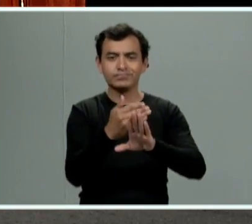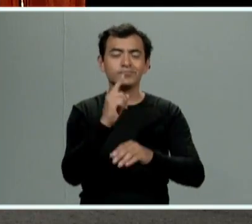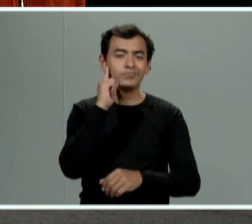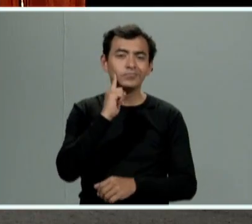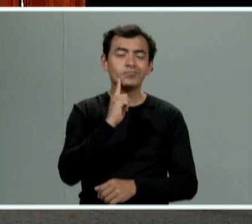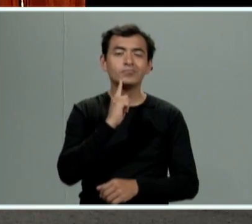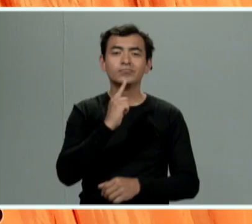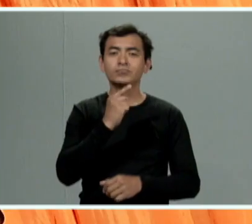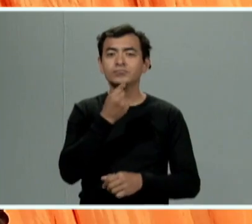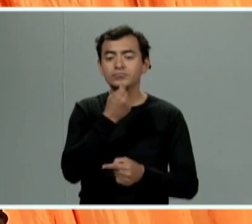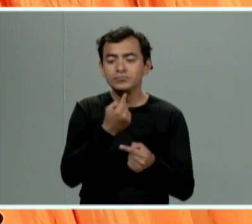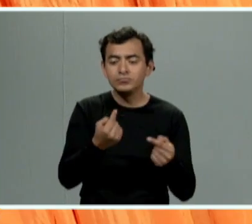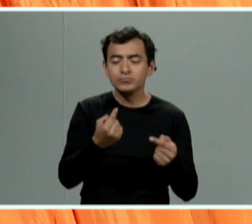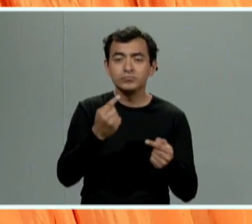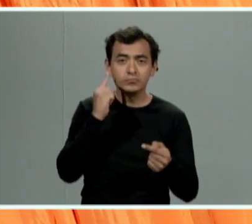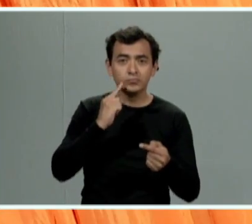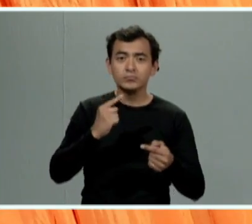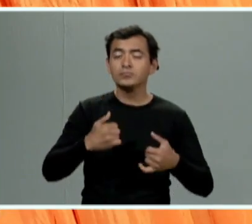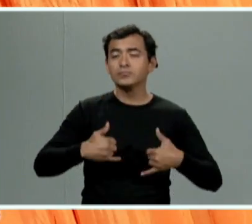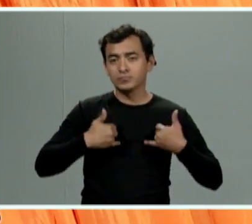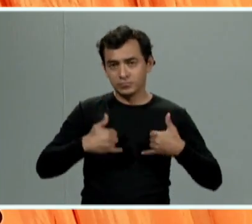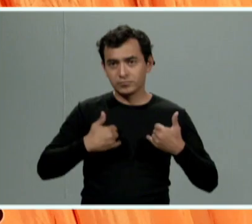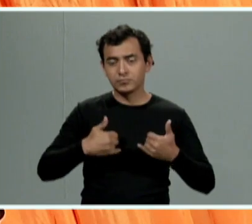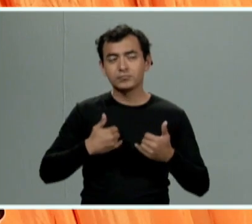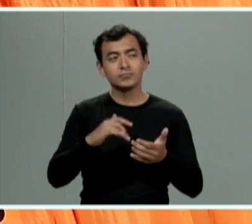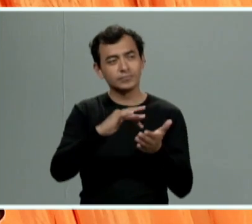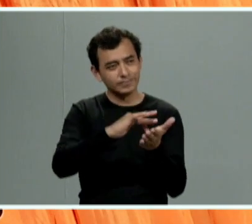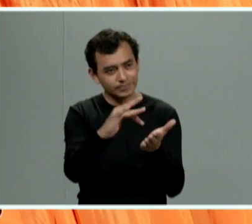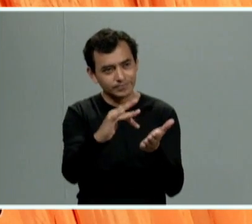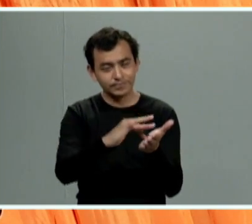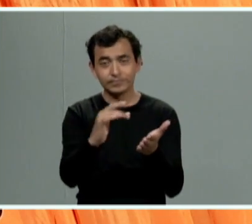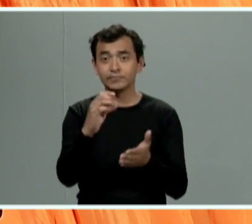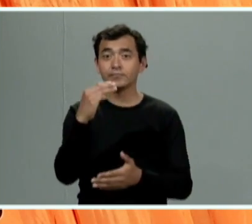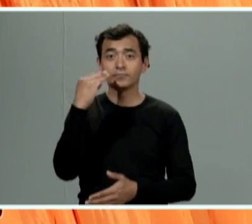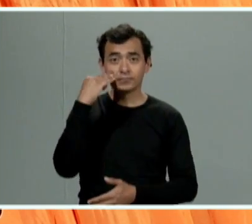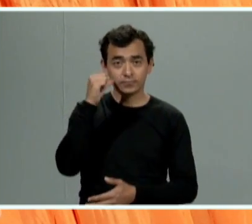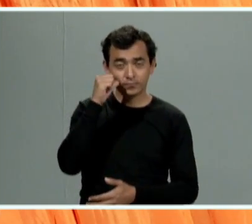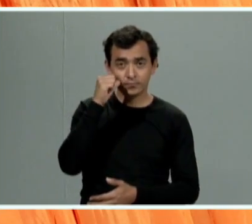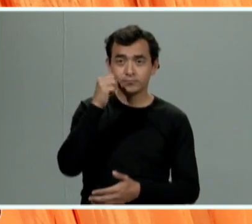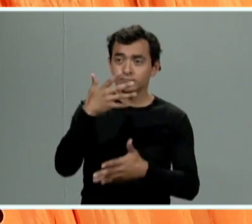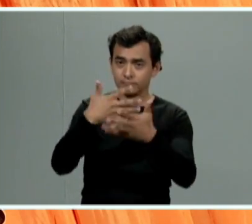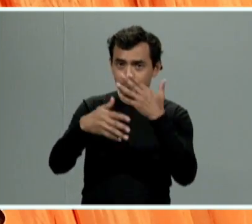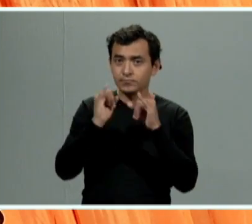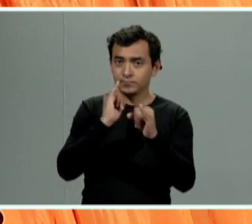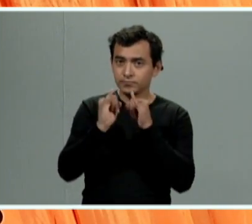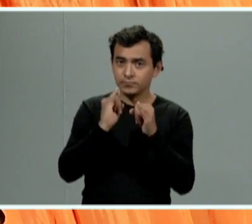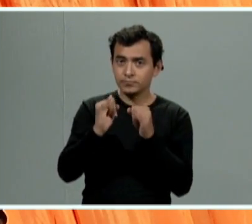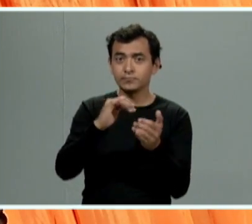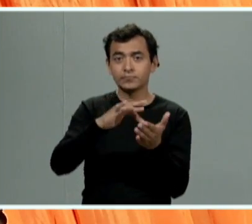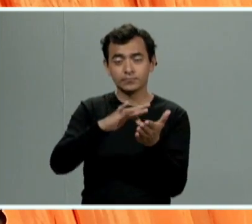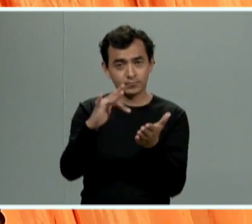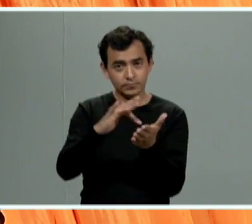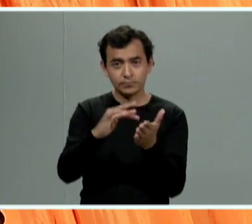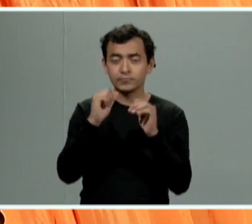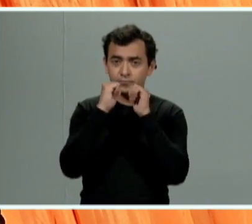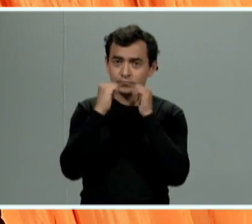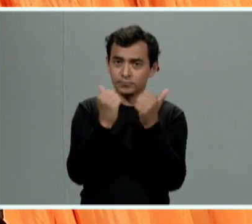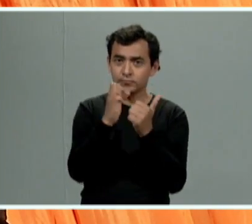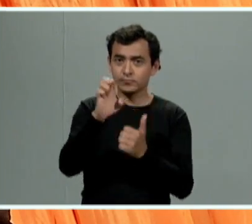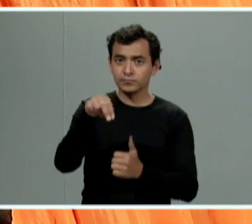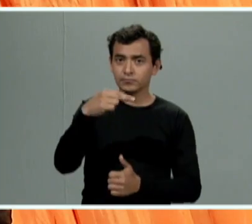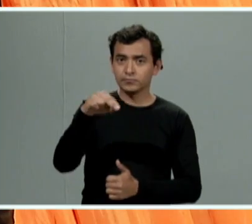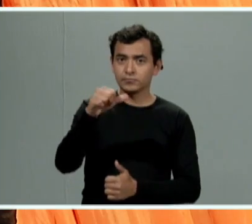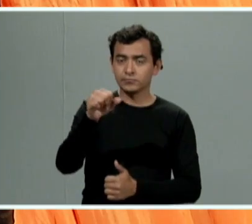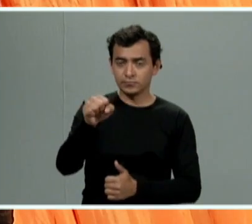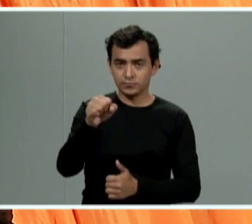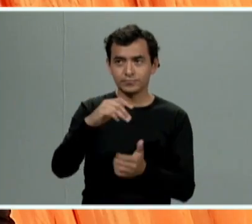y niños y trata de personas muchas gracias gracias a ti carla miguel ángel preciado en la lengua de señas mexicana también de la asociación civil en señas inclusión